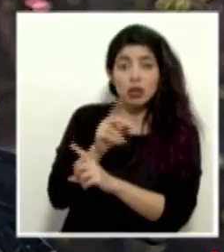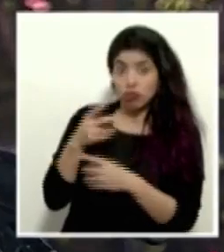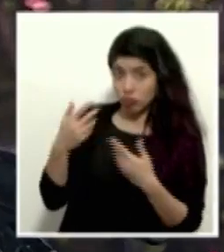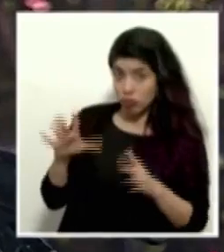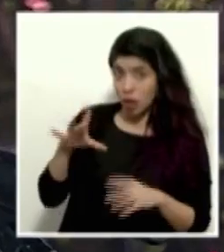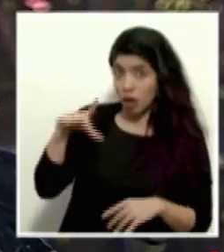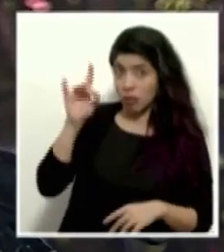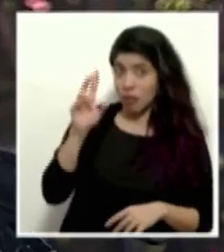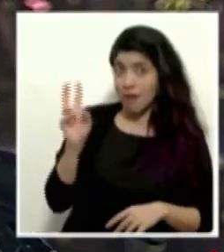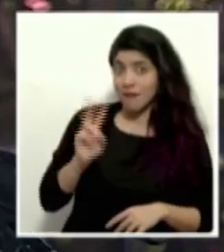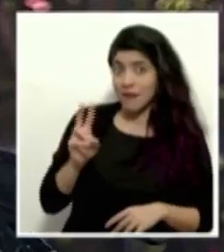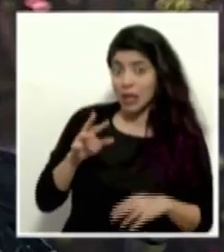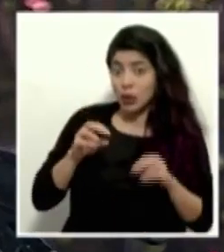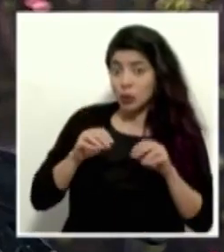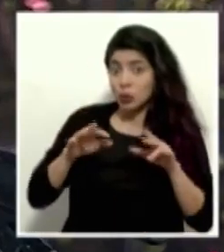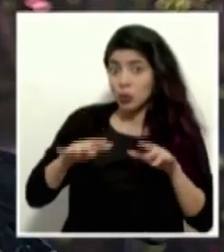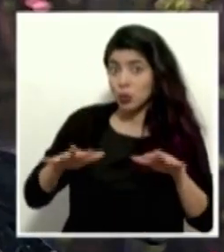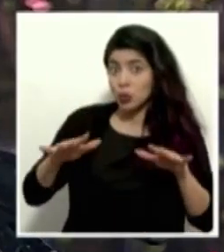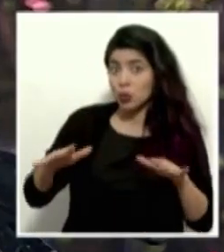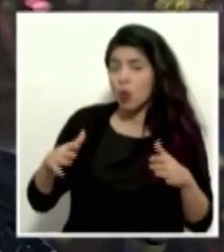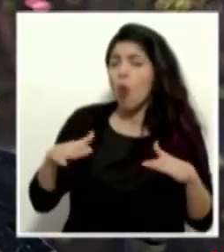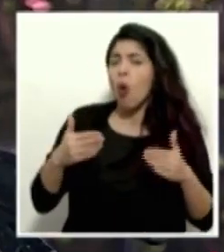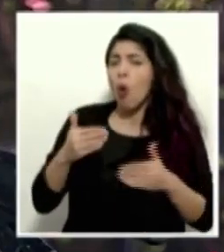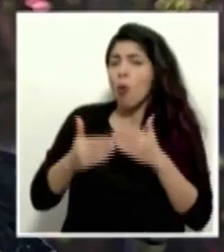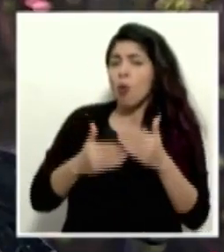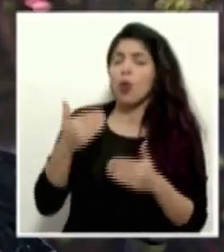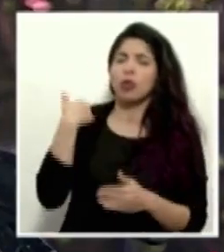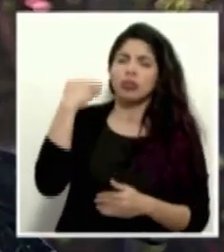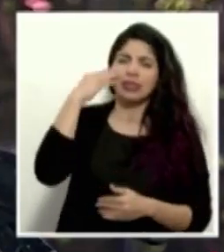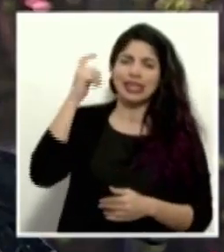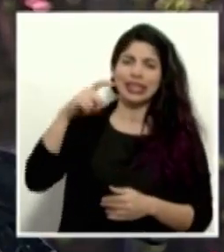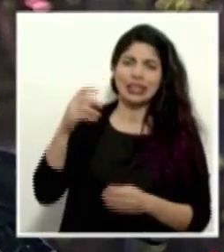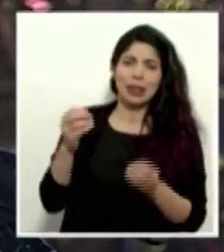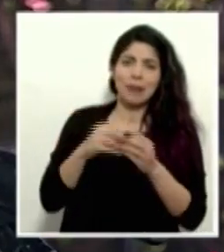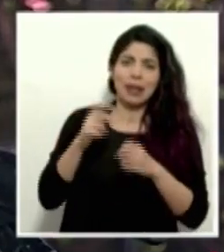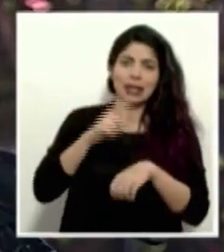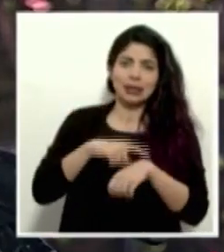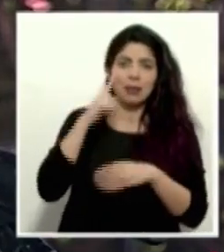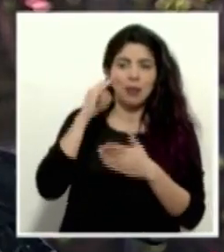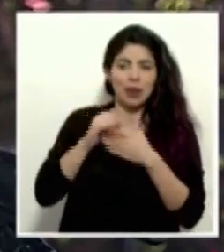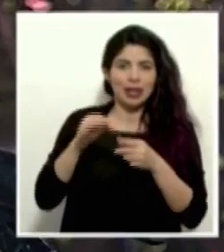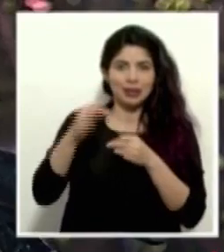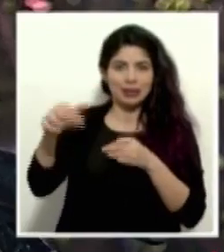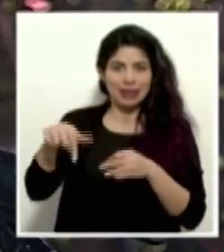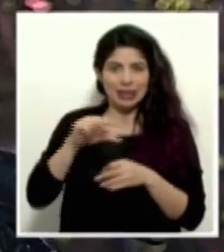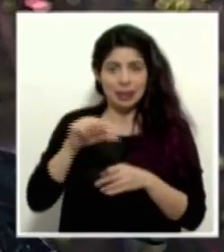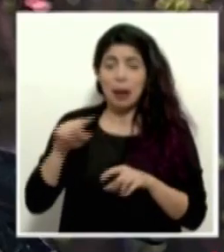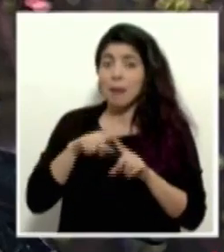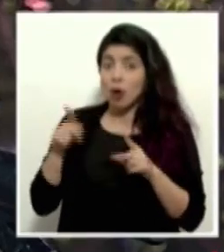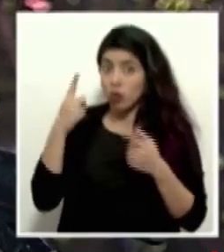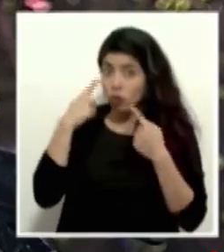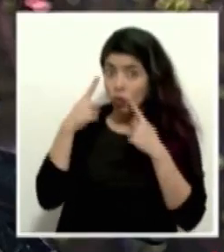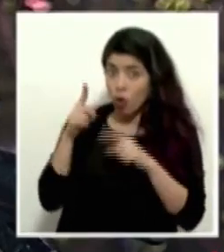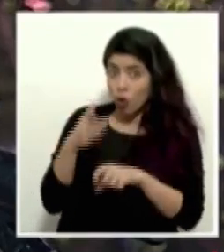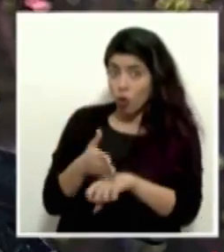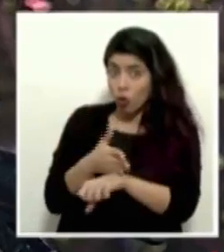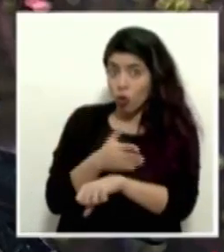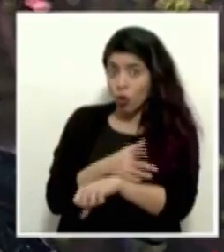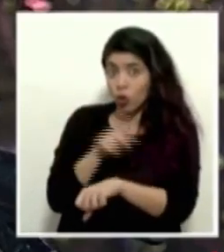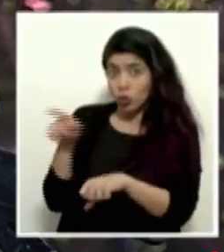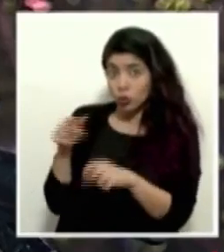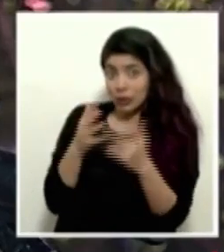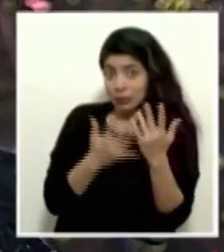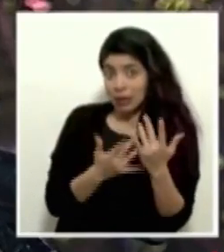rastro del virus? ¿Cómo avanza? Yo sé que se ocupa más tiempo, por eso estamos en esta semana, pero ¿se logró avanzar? ¿De acuerdo con lo estimado,